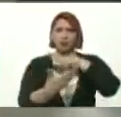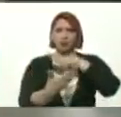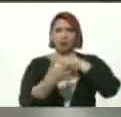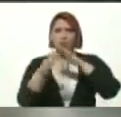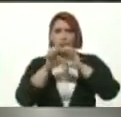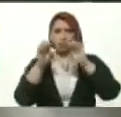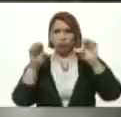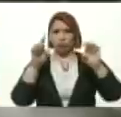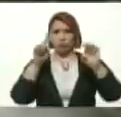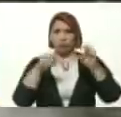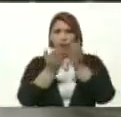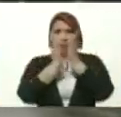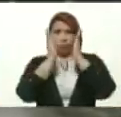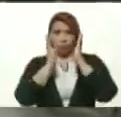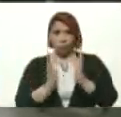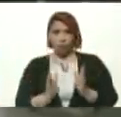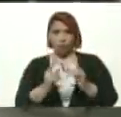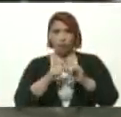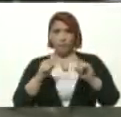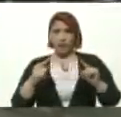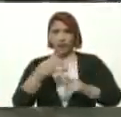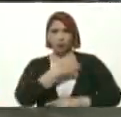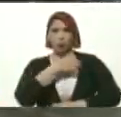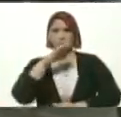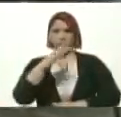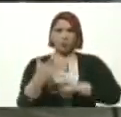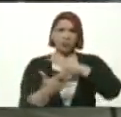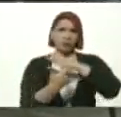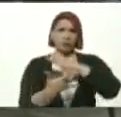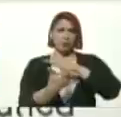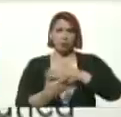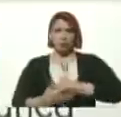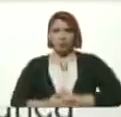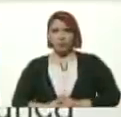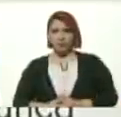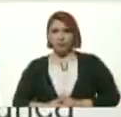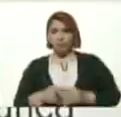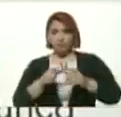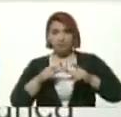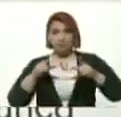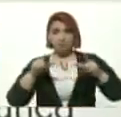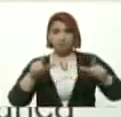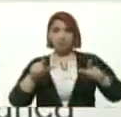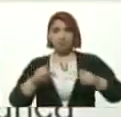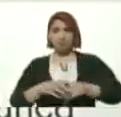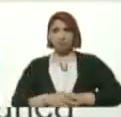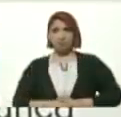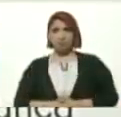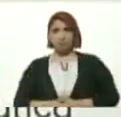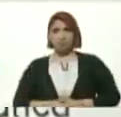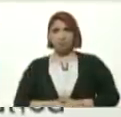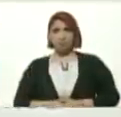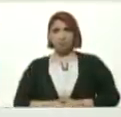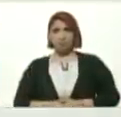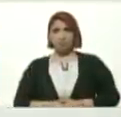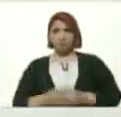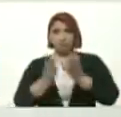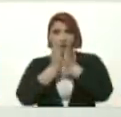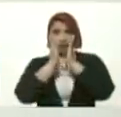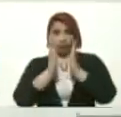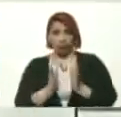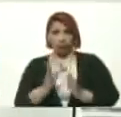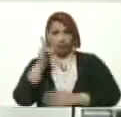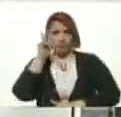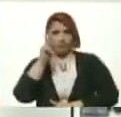Educativa La escuela Para la Soberanía Tecnológica Es un Espacio Presidente Para los Estudiantes Para los